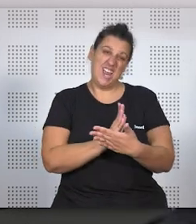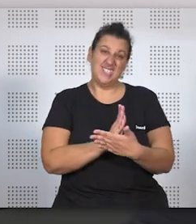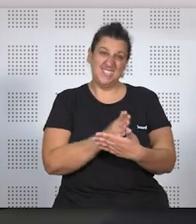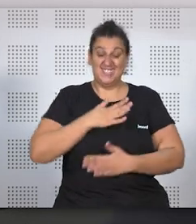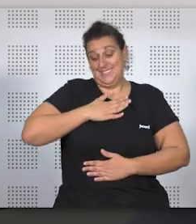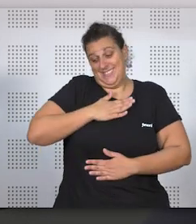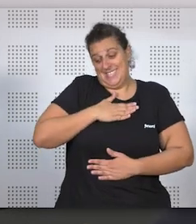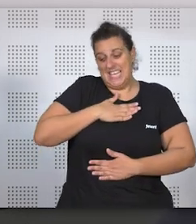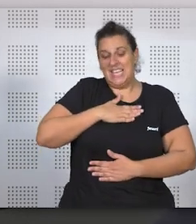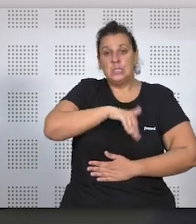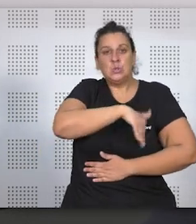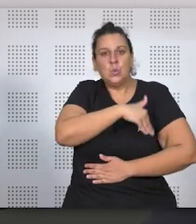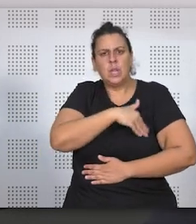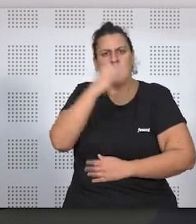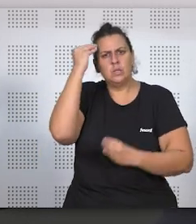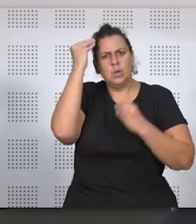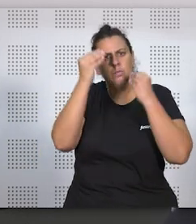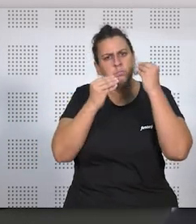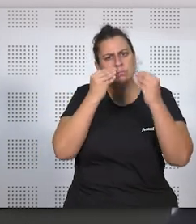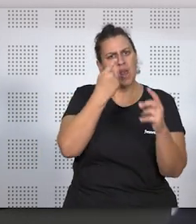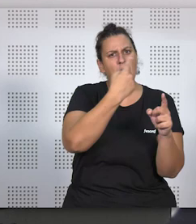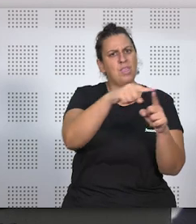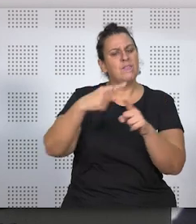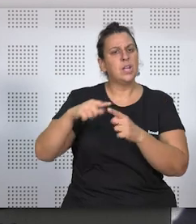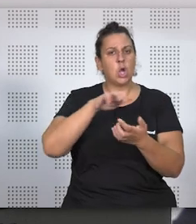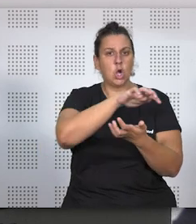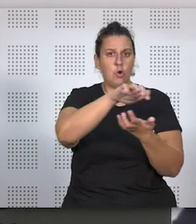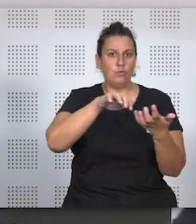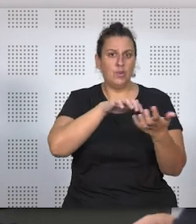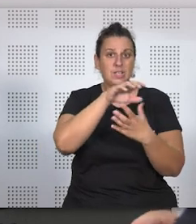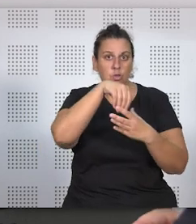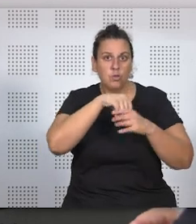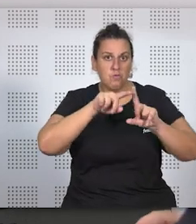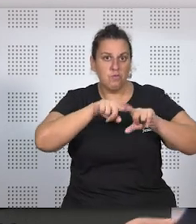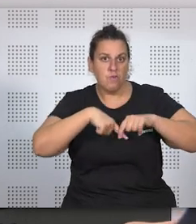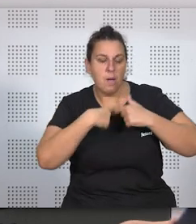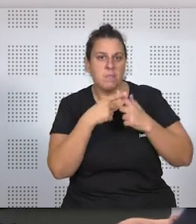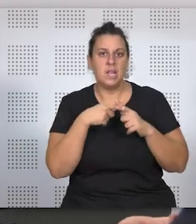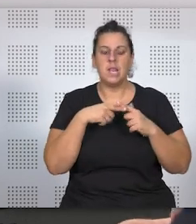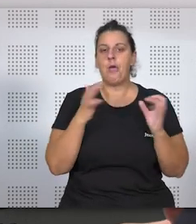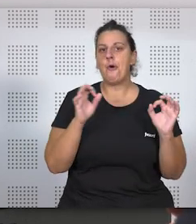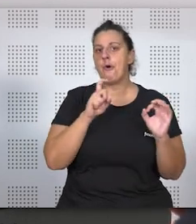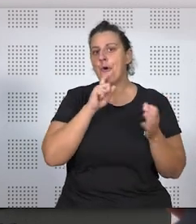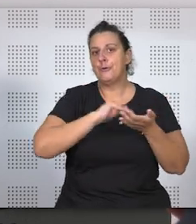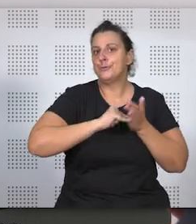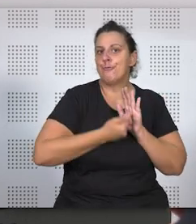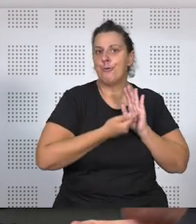al estudiantado le planteamos los diferentes conflictos, ¿no?, que surgen en el seno de la familia, y cómo resolverlos, ¿no?, qué vías